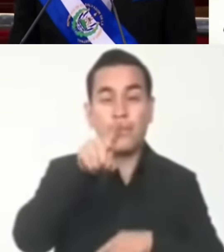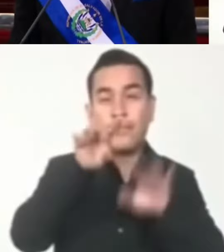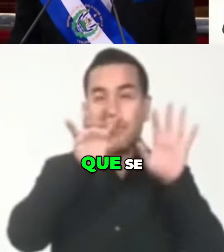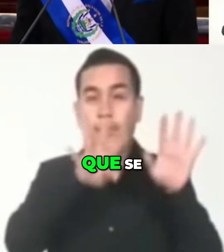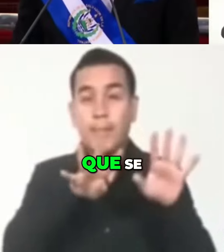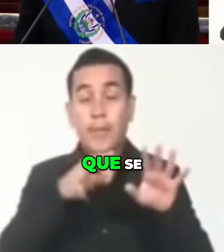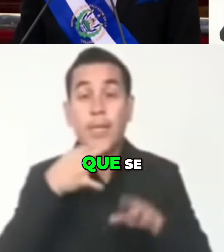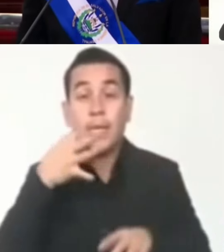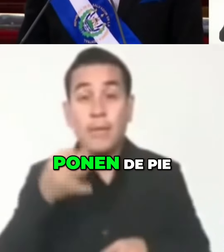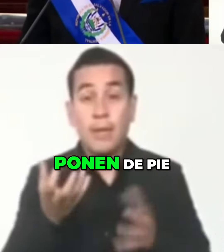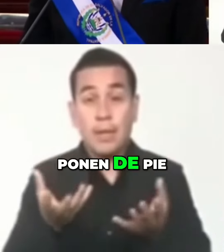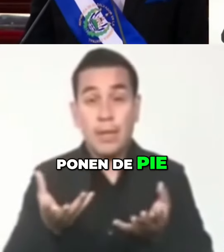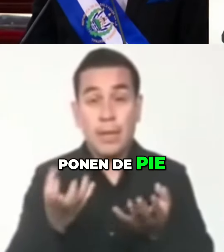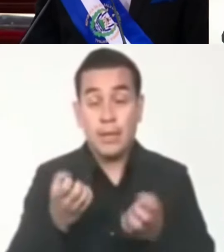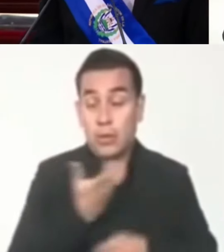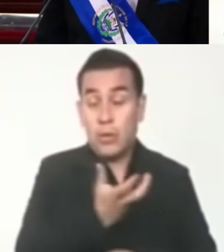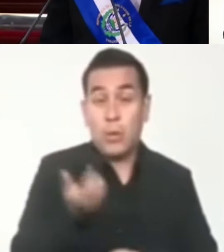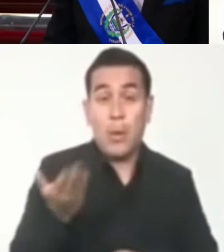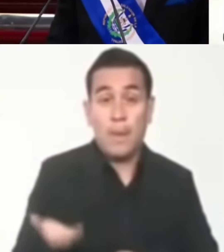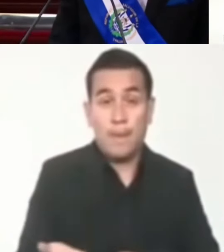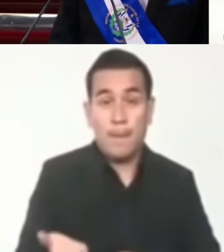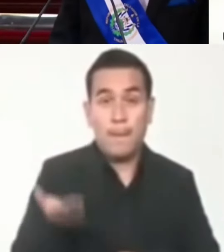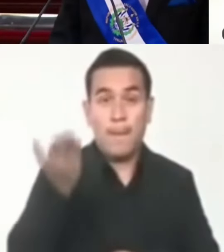Les quiero pedir que se pongan de pie.